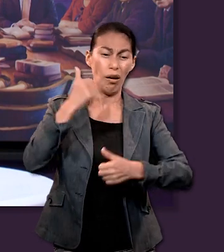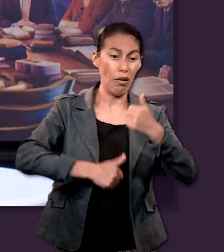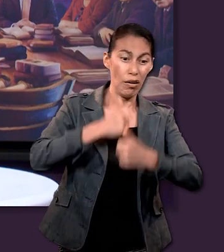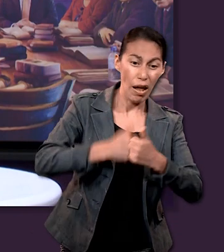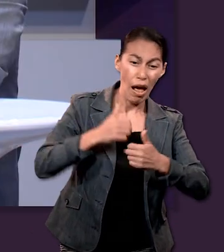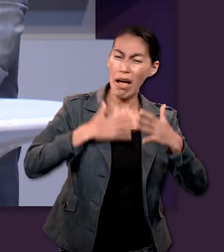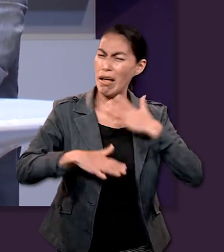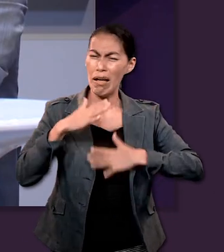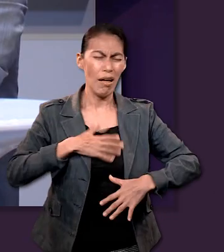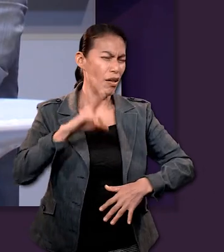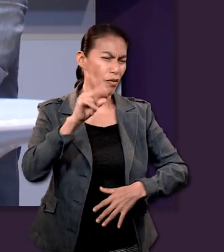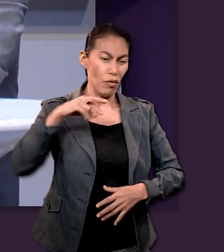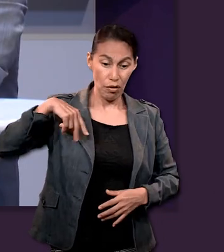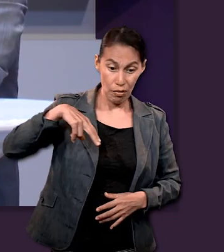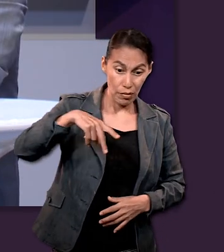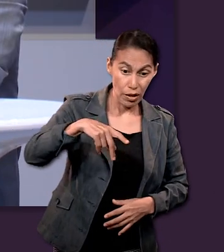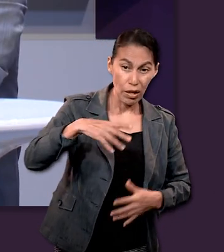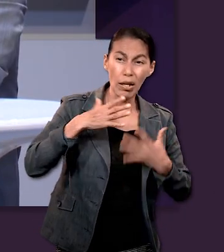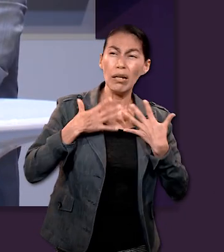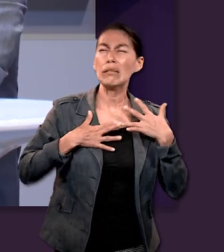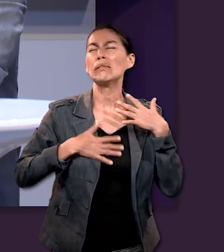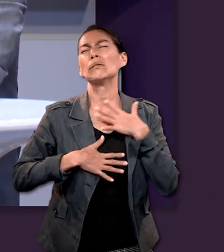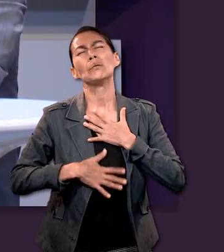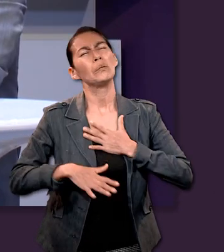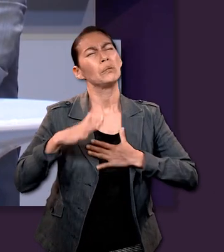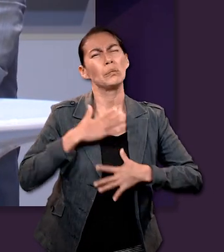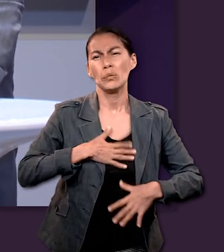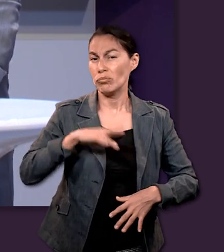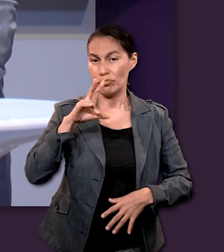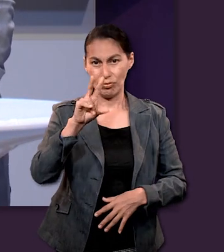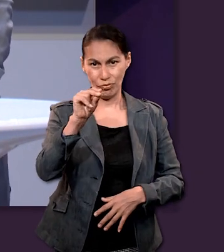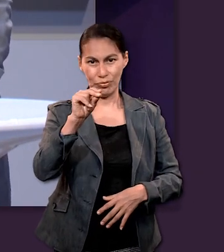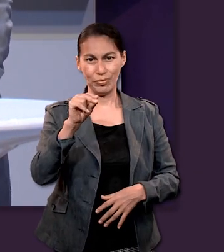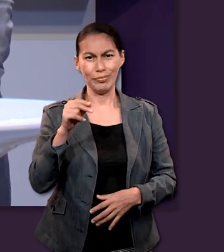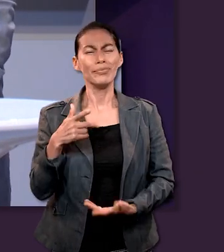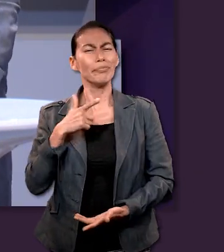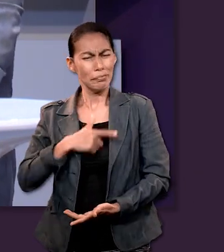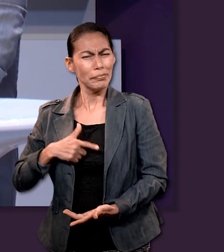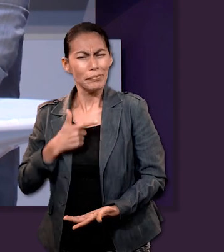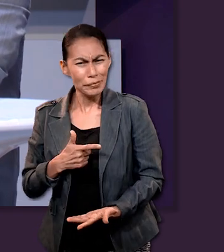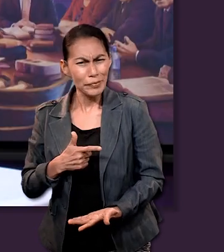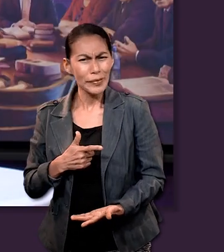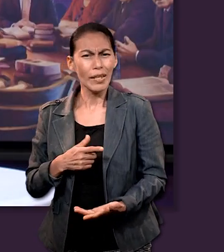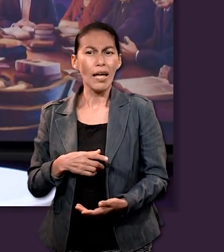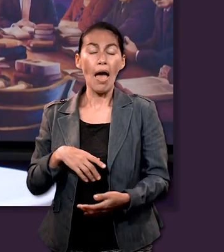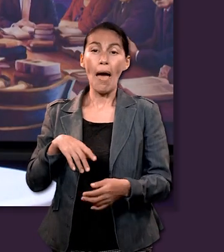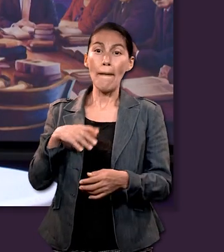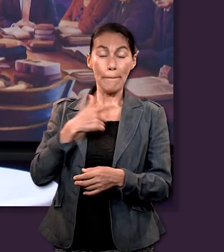me gusta porque el texto empieza malos que esperan en Jehová tendrán nuevas fuerzas